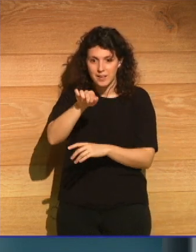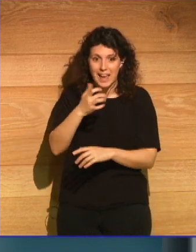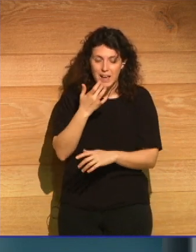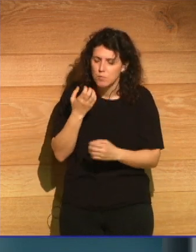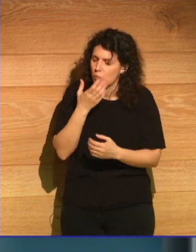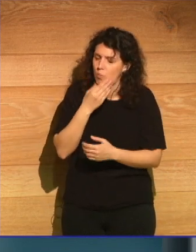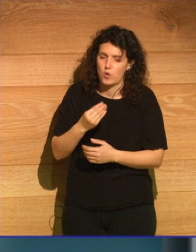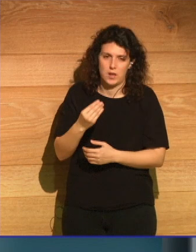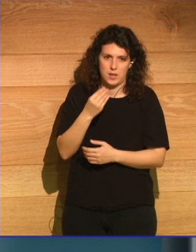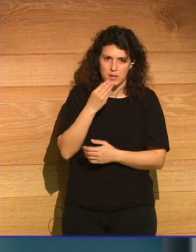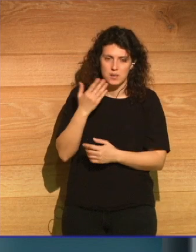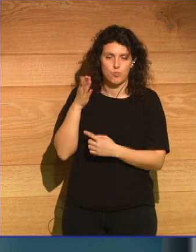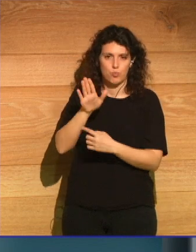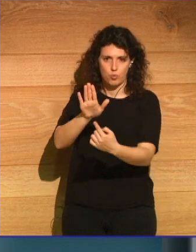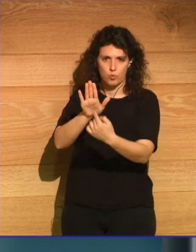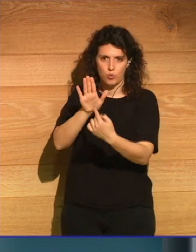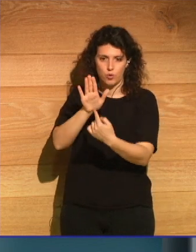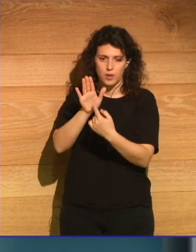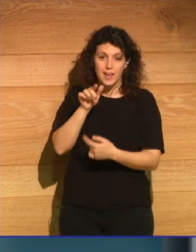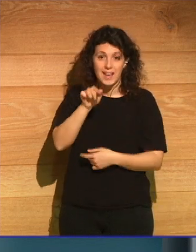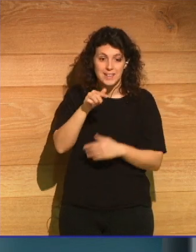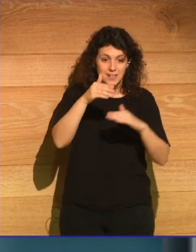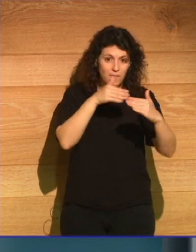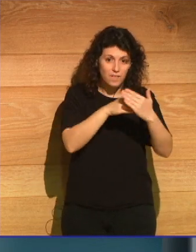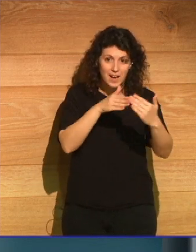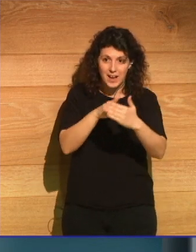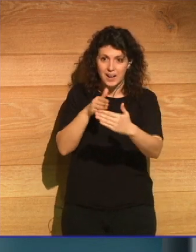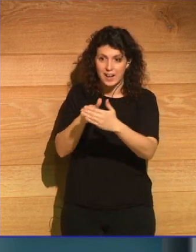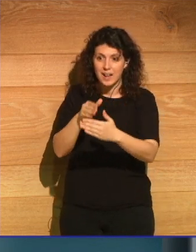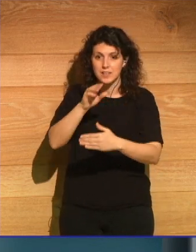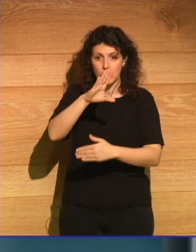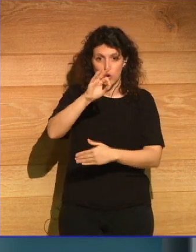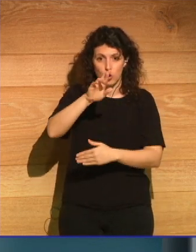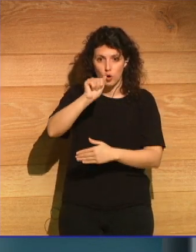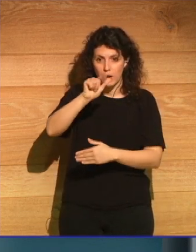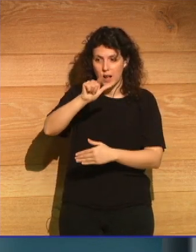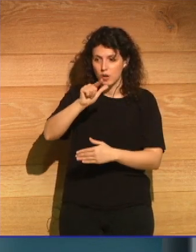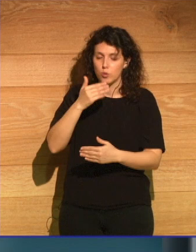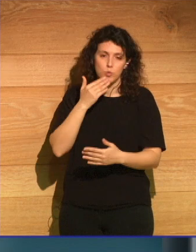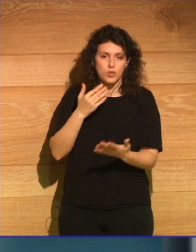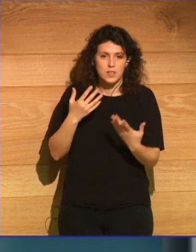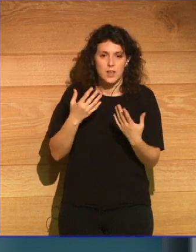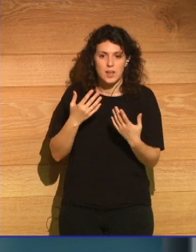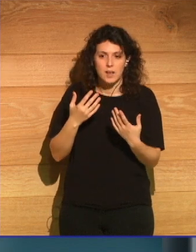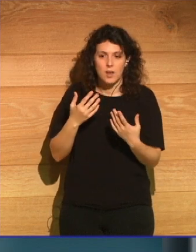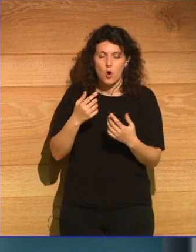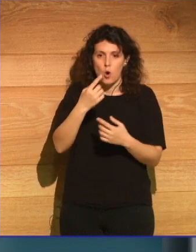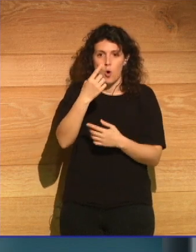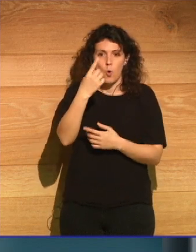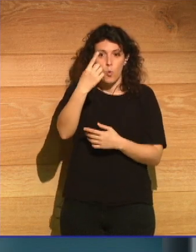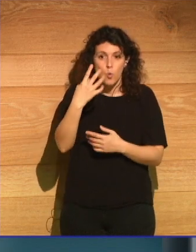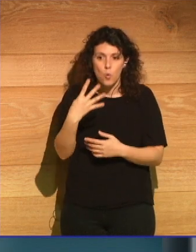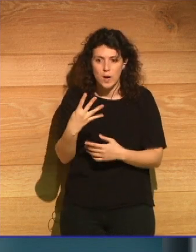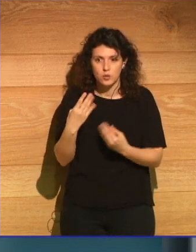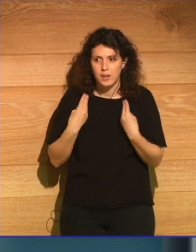estas barreras de coral son el hogar de un cuarto de la vida marina del planeta.